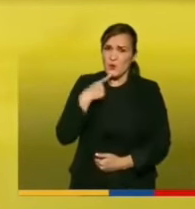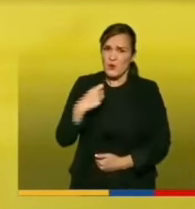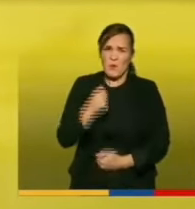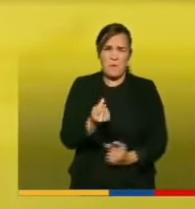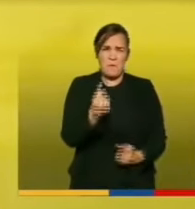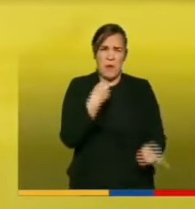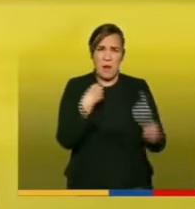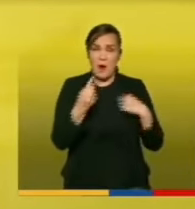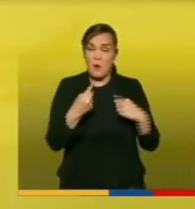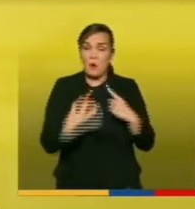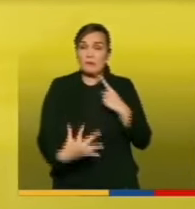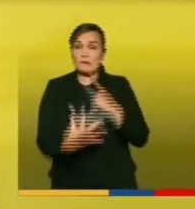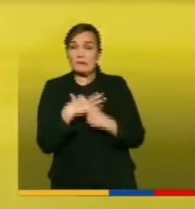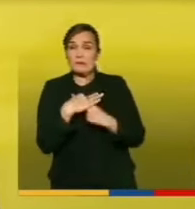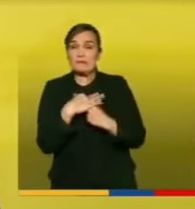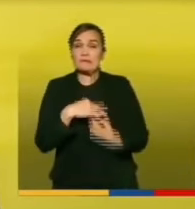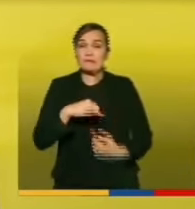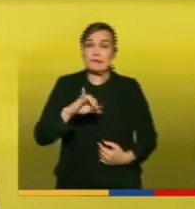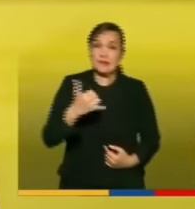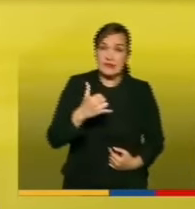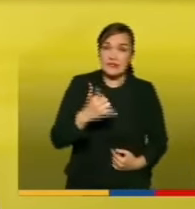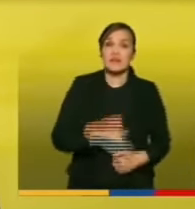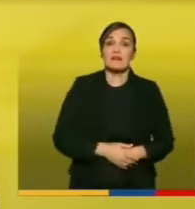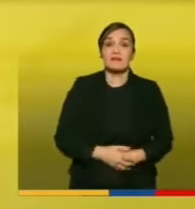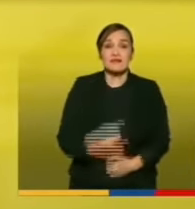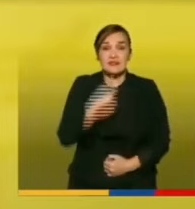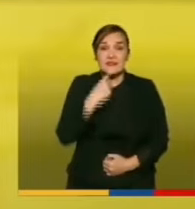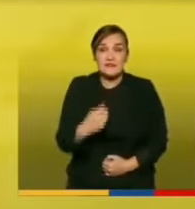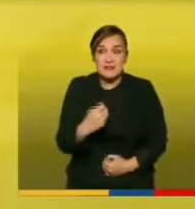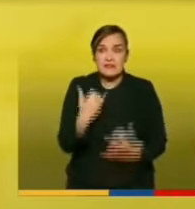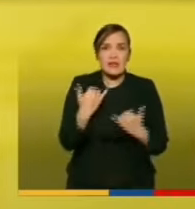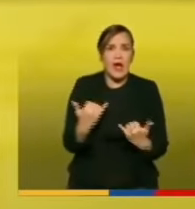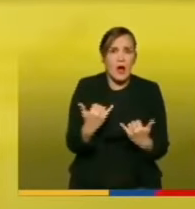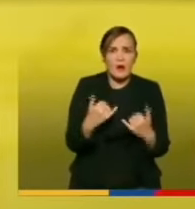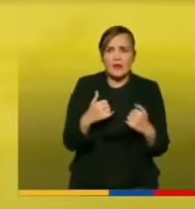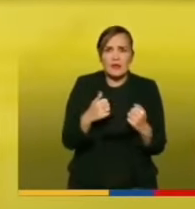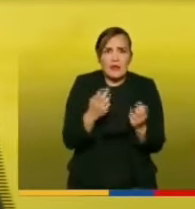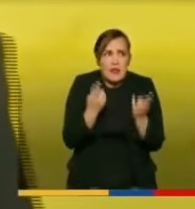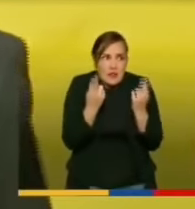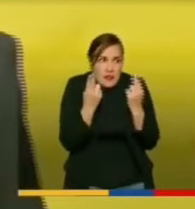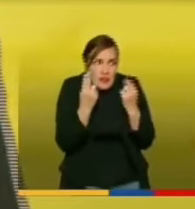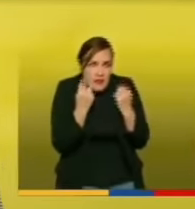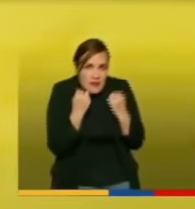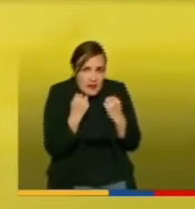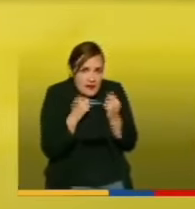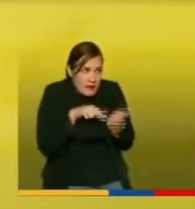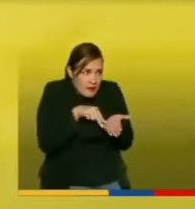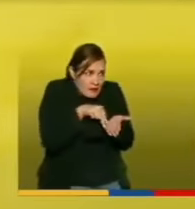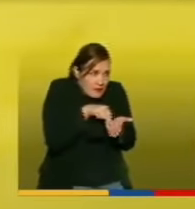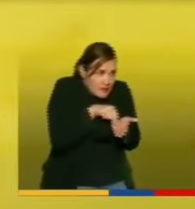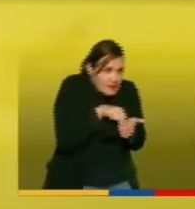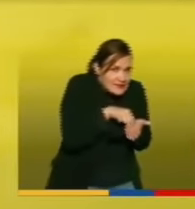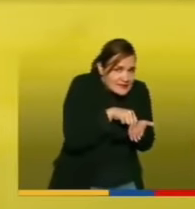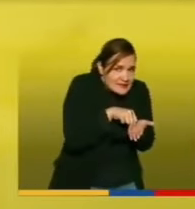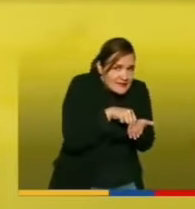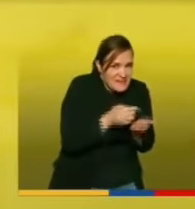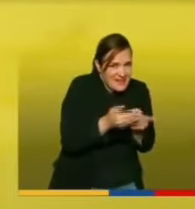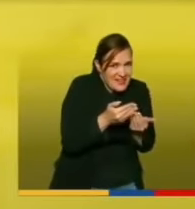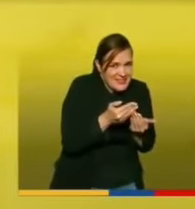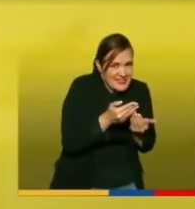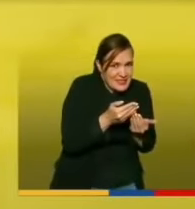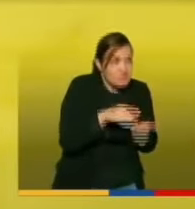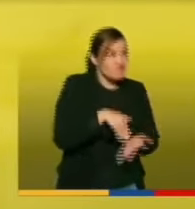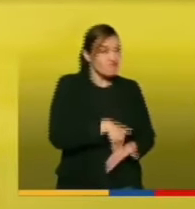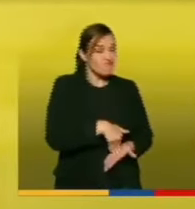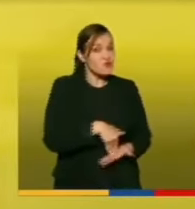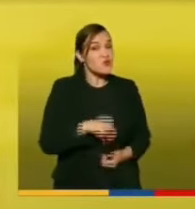Más fácil la genuflexión, más difícil la independencia. Pero el principio de